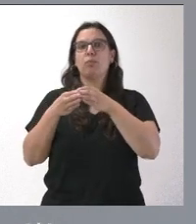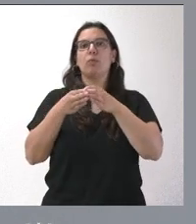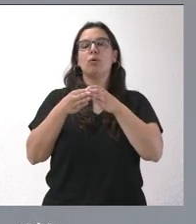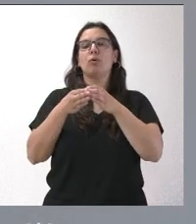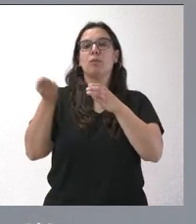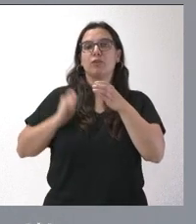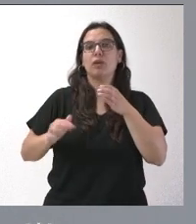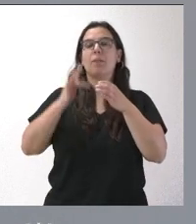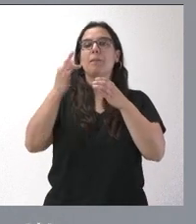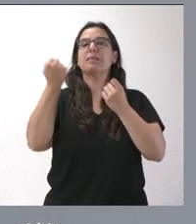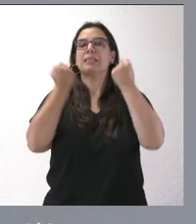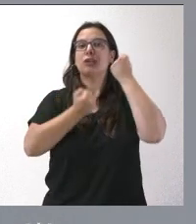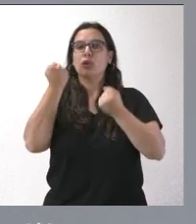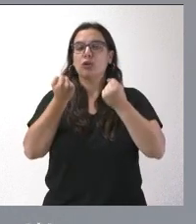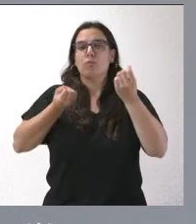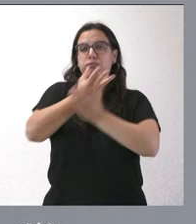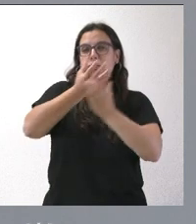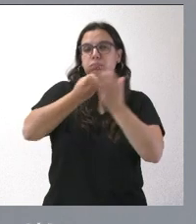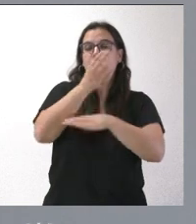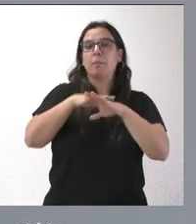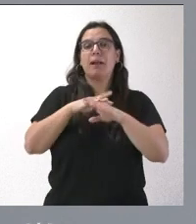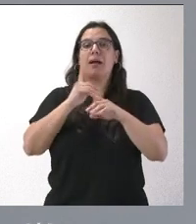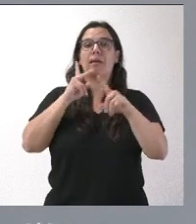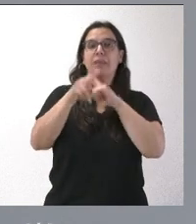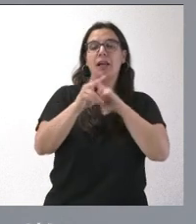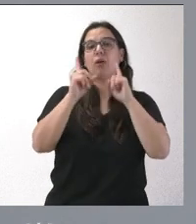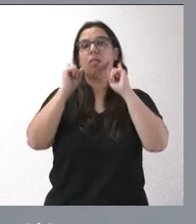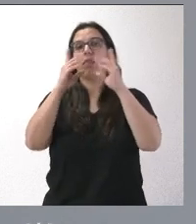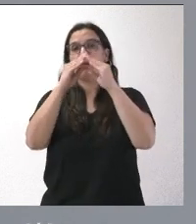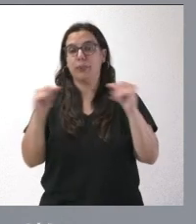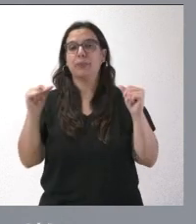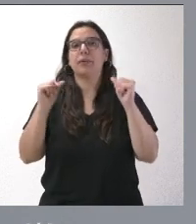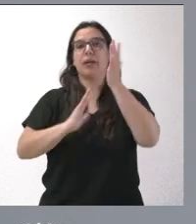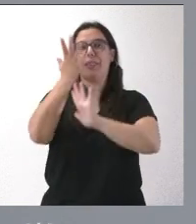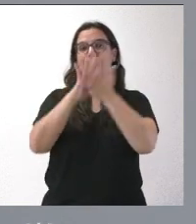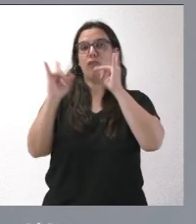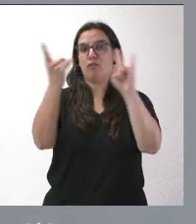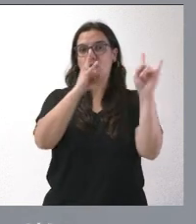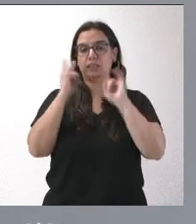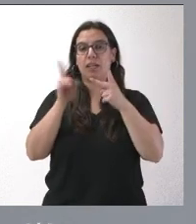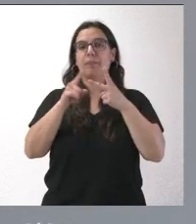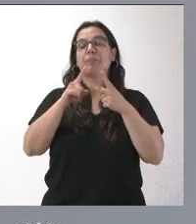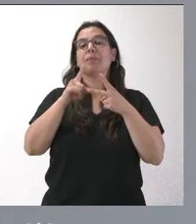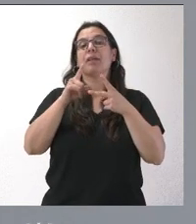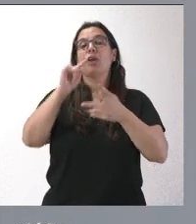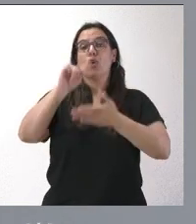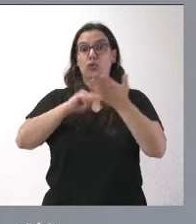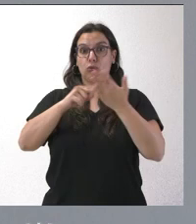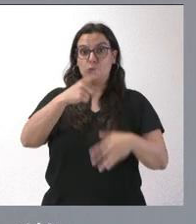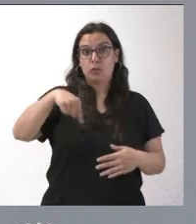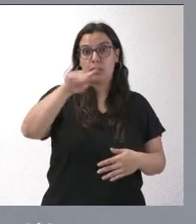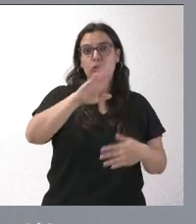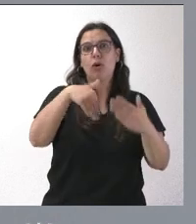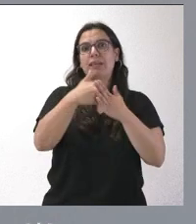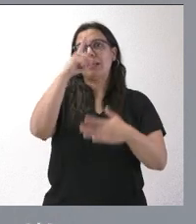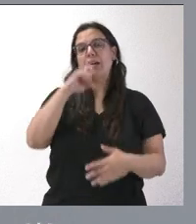autobomba para prevención y extinción de incendios forestales. La acordación de estas brigadas se extiende hasta el